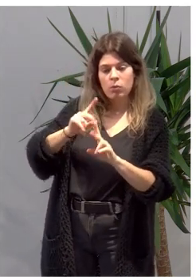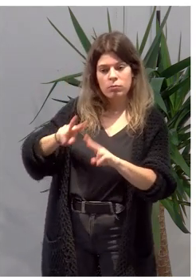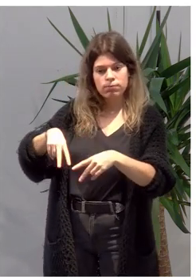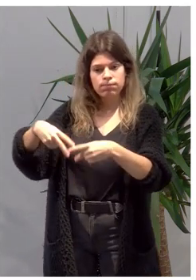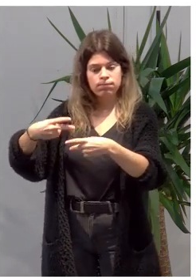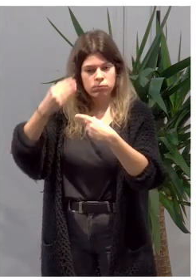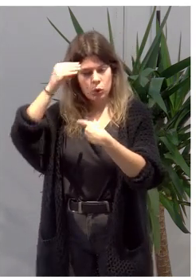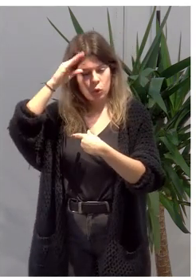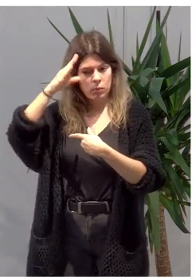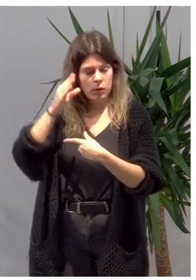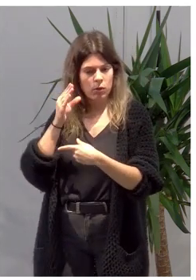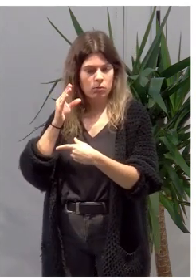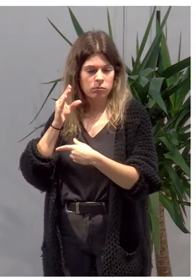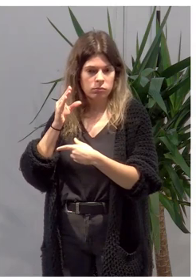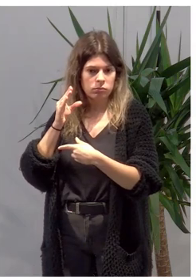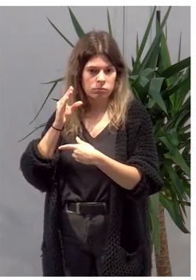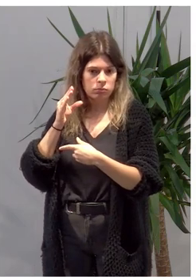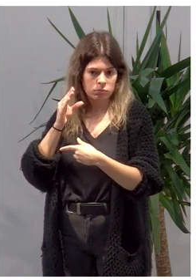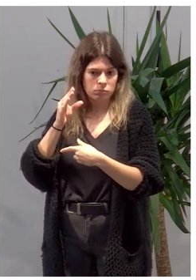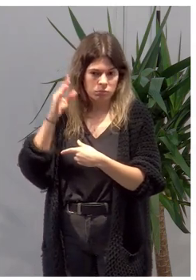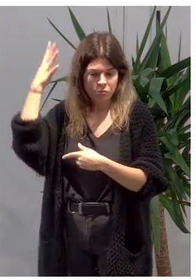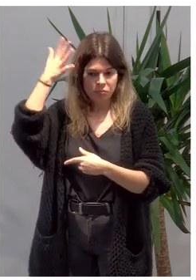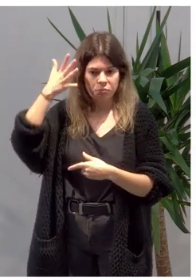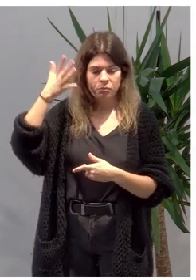conocimiento y la internacionalización de Navarra.